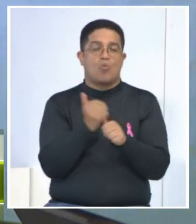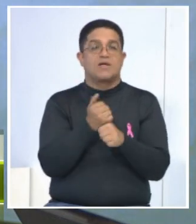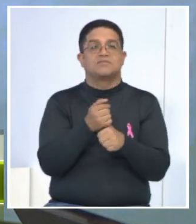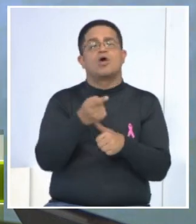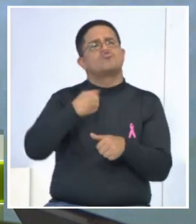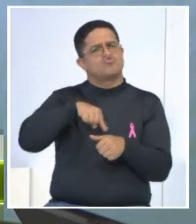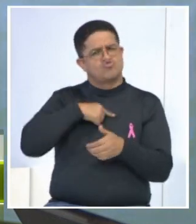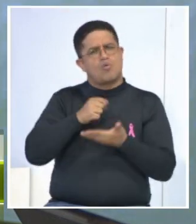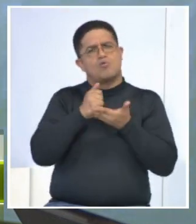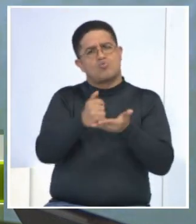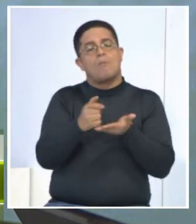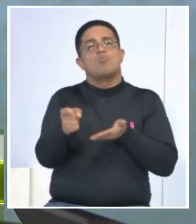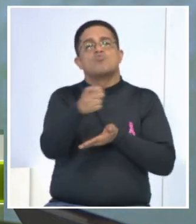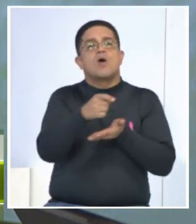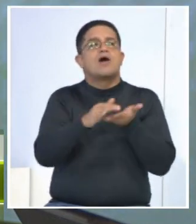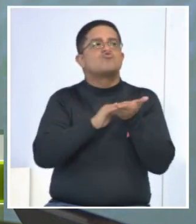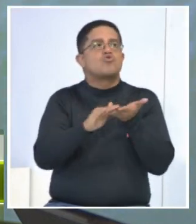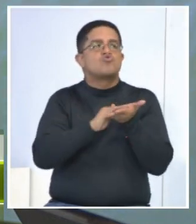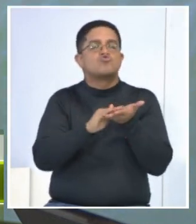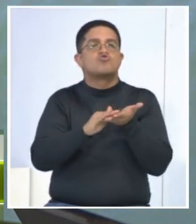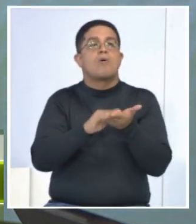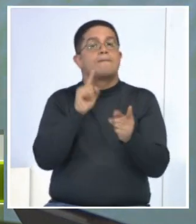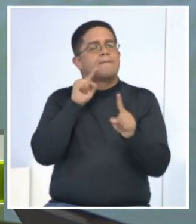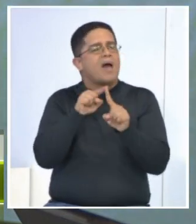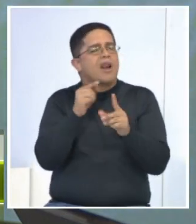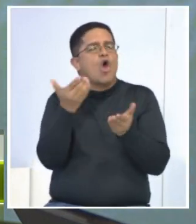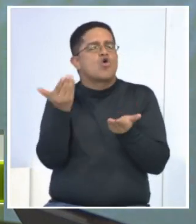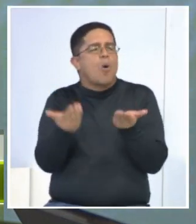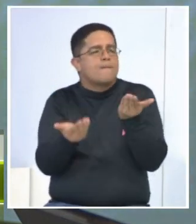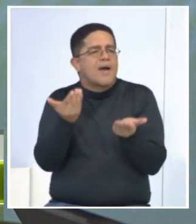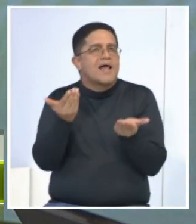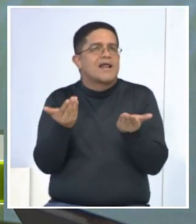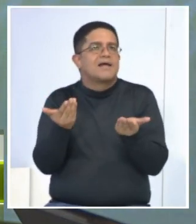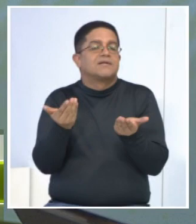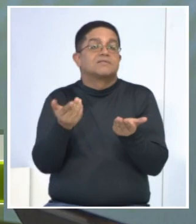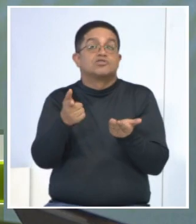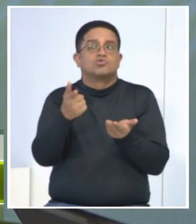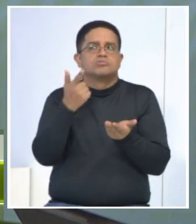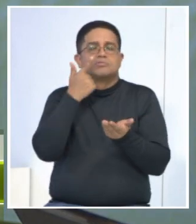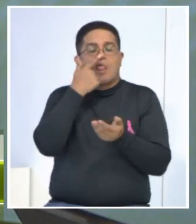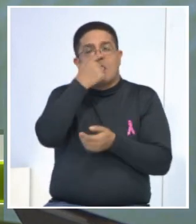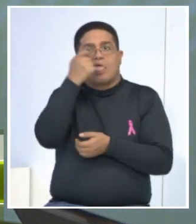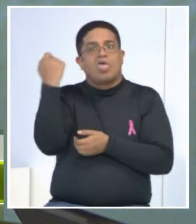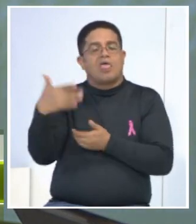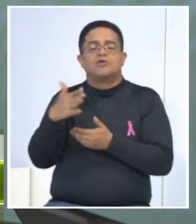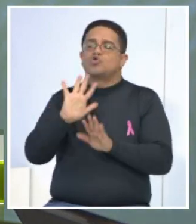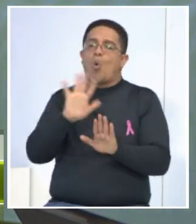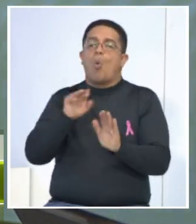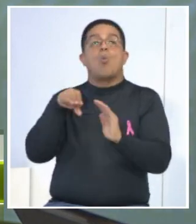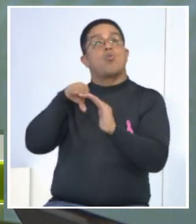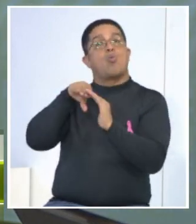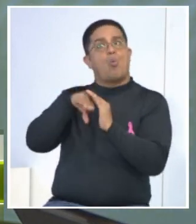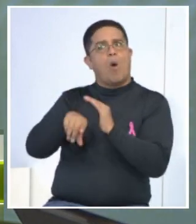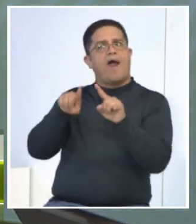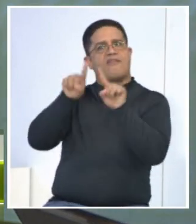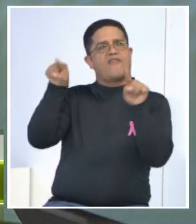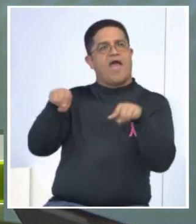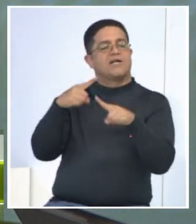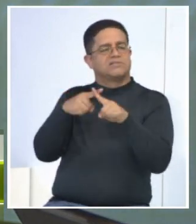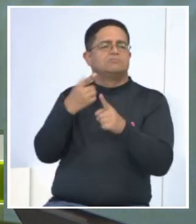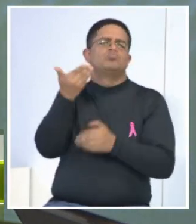solución, y traer los estudios anteriores para comparar, que es muy importante, no voten los estudios, por lo menos cinco años, es importante